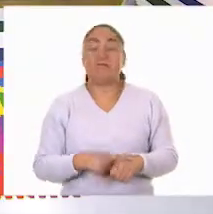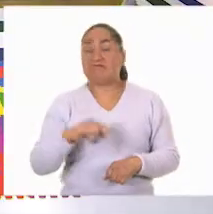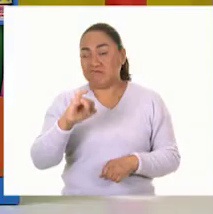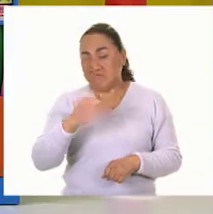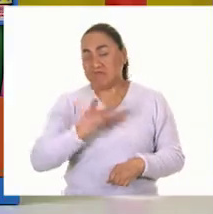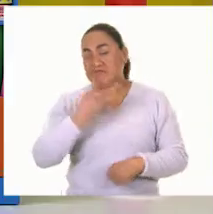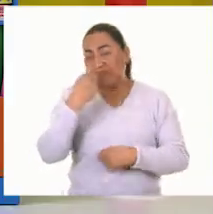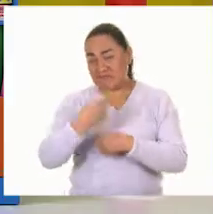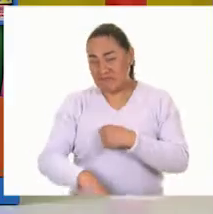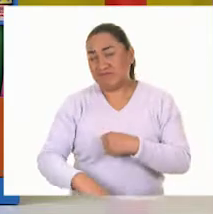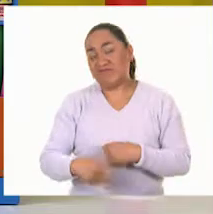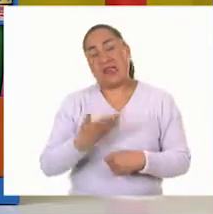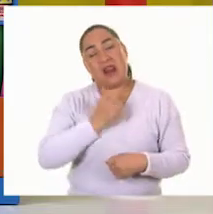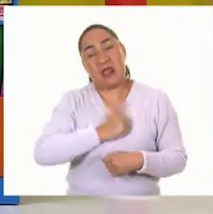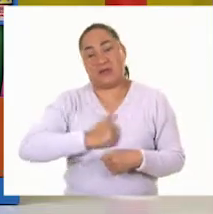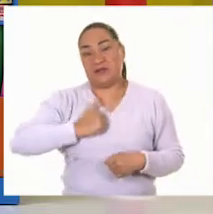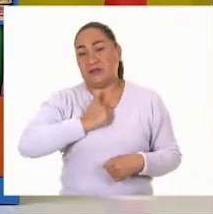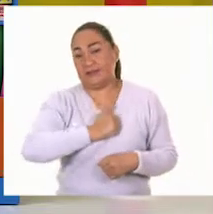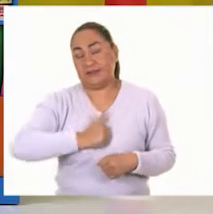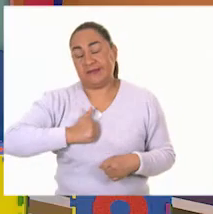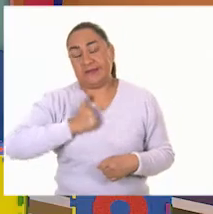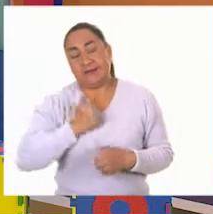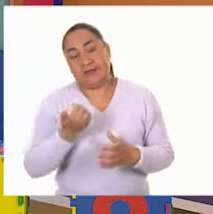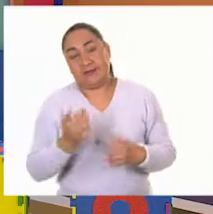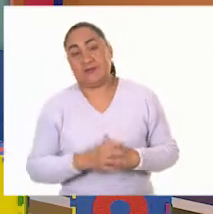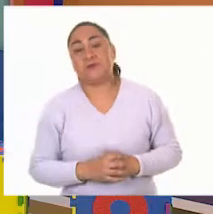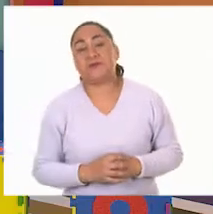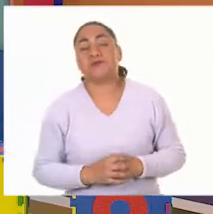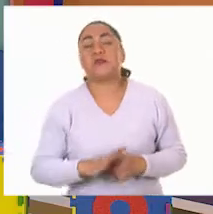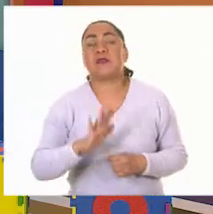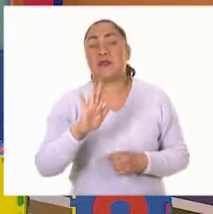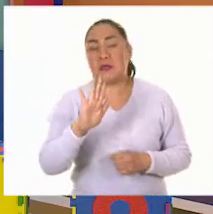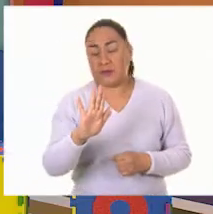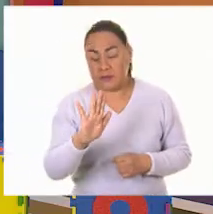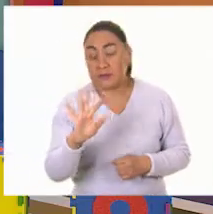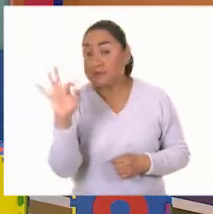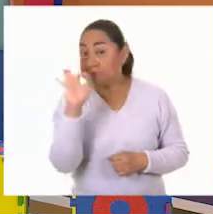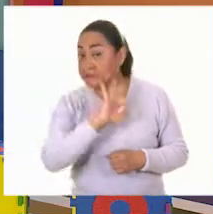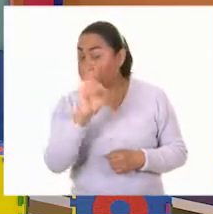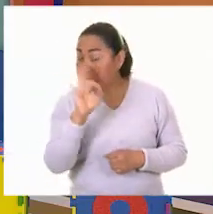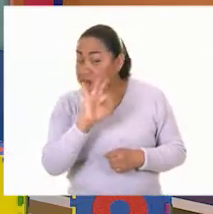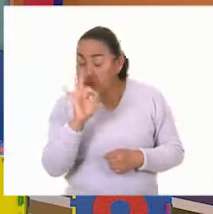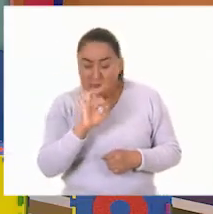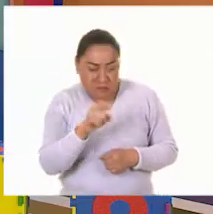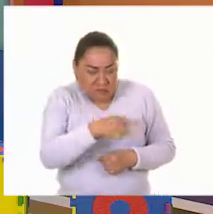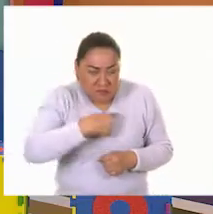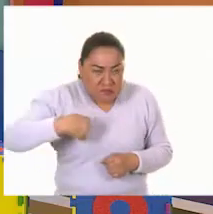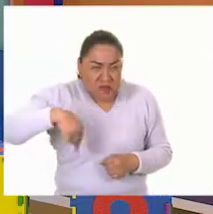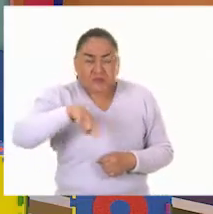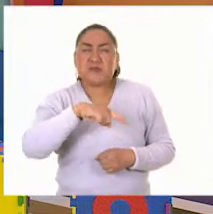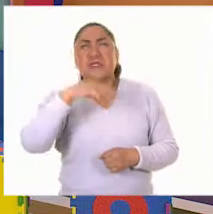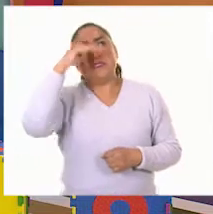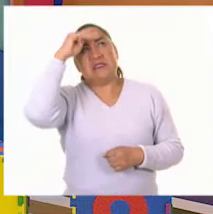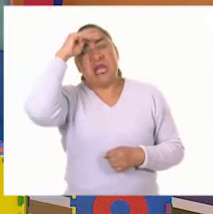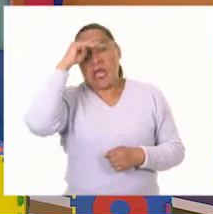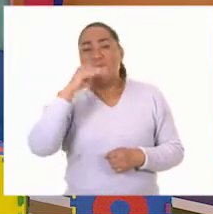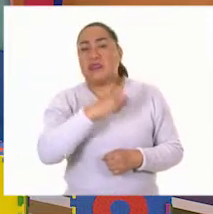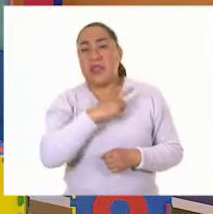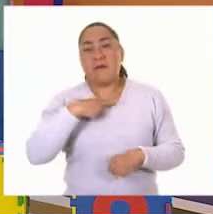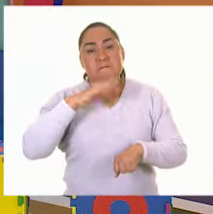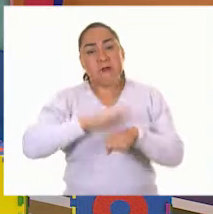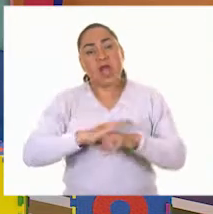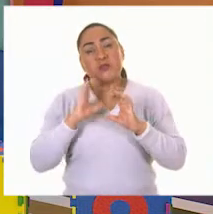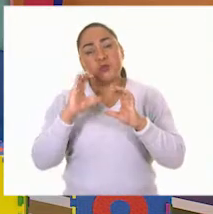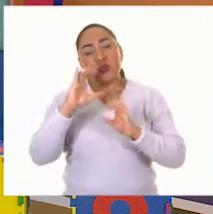peligroso ya ahorita. ¡Qué lástima! Pero nosotros, si nosotros hacemos muchas cosas por nuestro entorno y